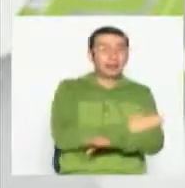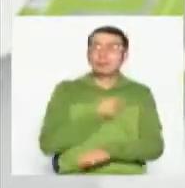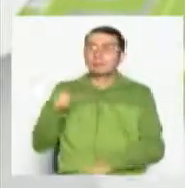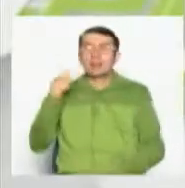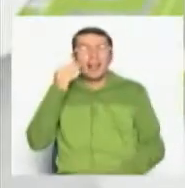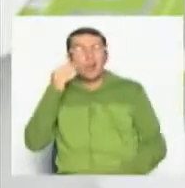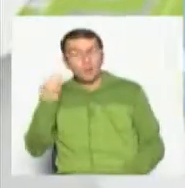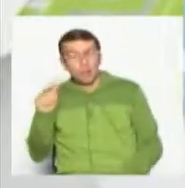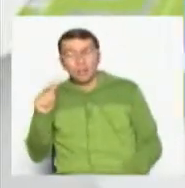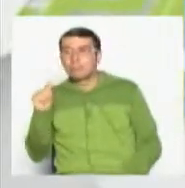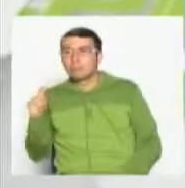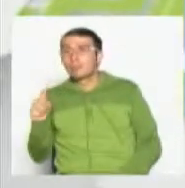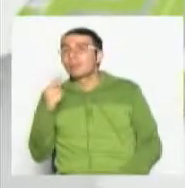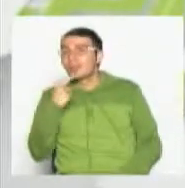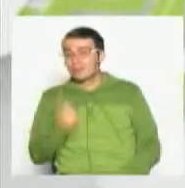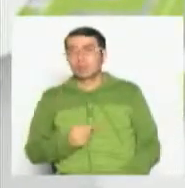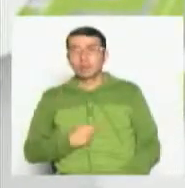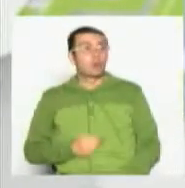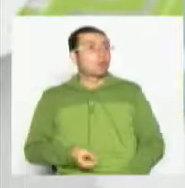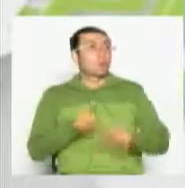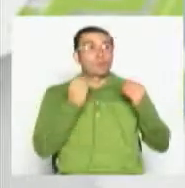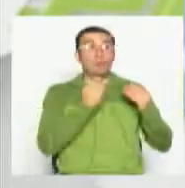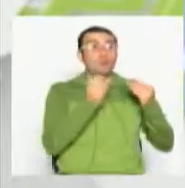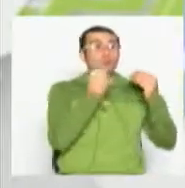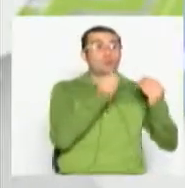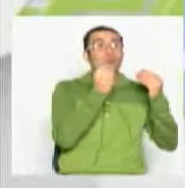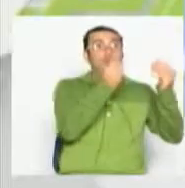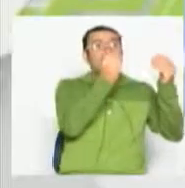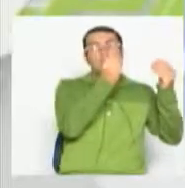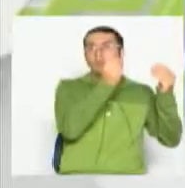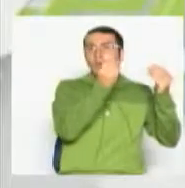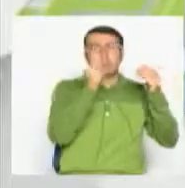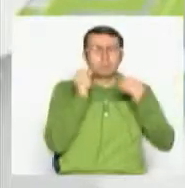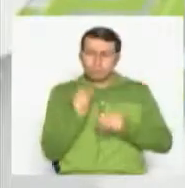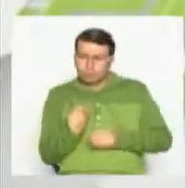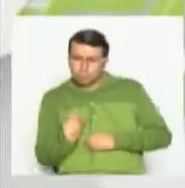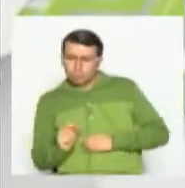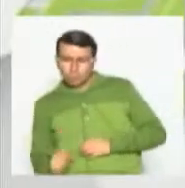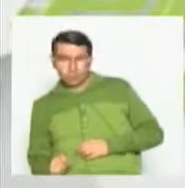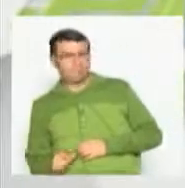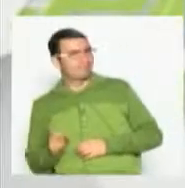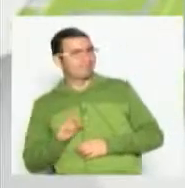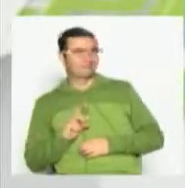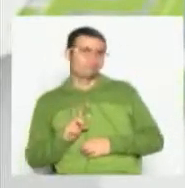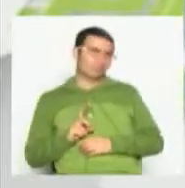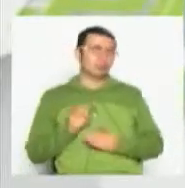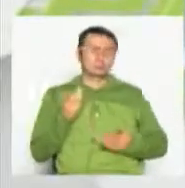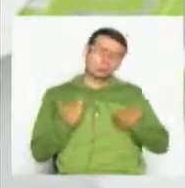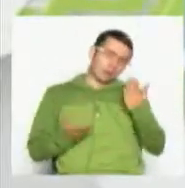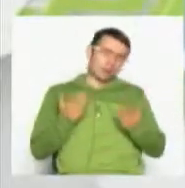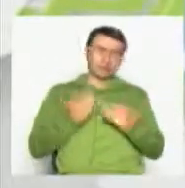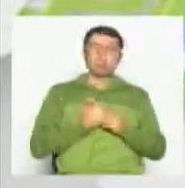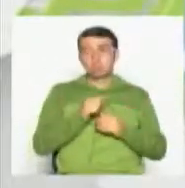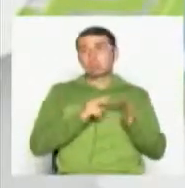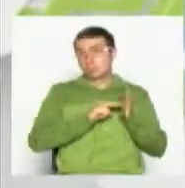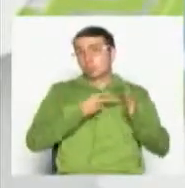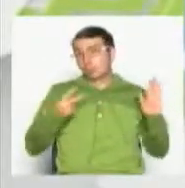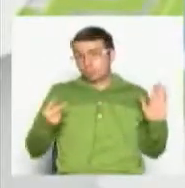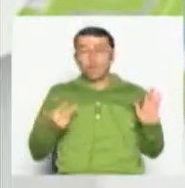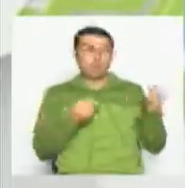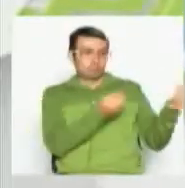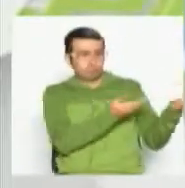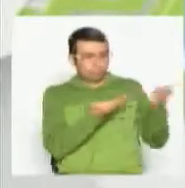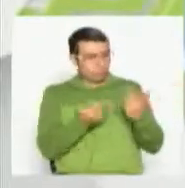paisas, ni mucho que queme al santo, ni tampoco que nos la nombre, ¿cierto? Pues la tecnología existe, pero está al